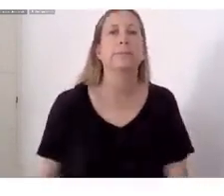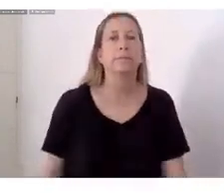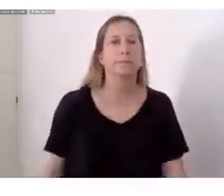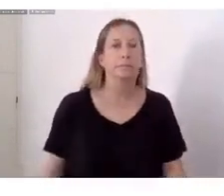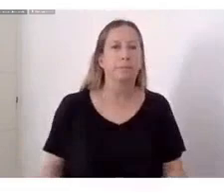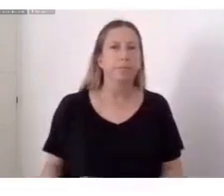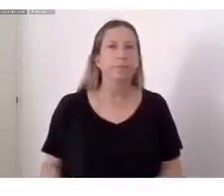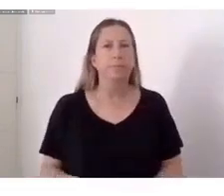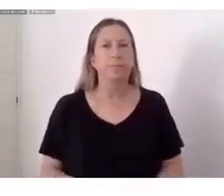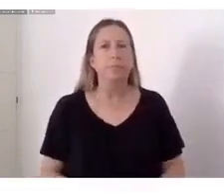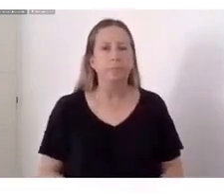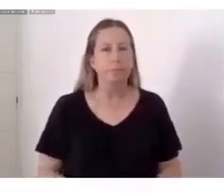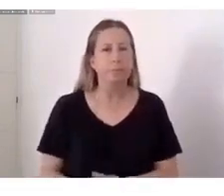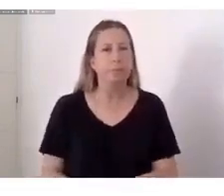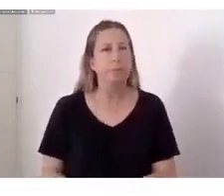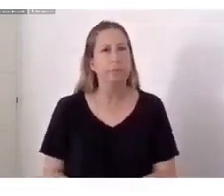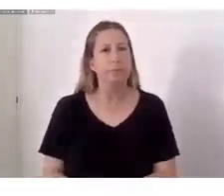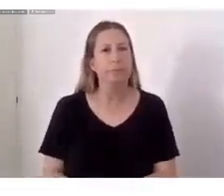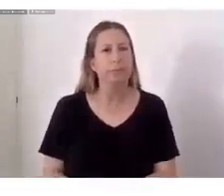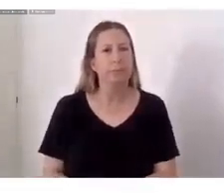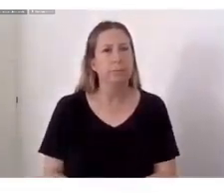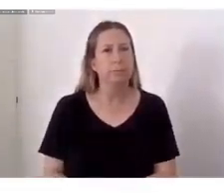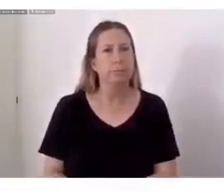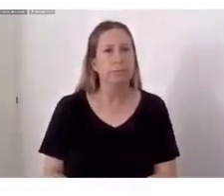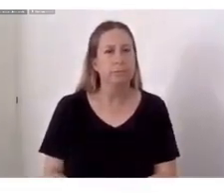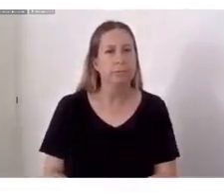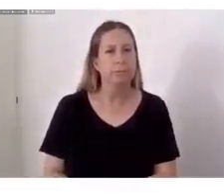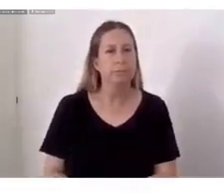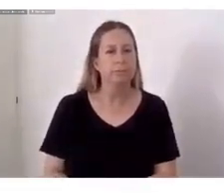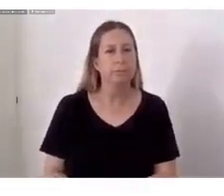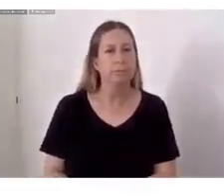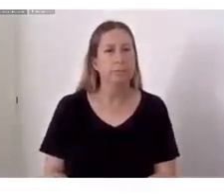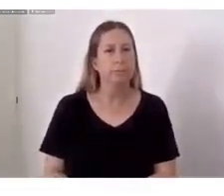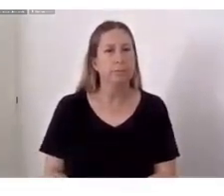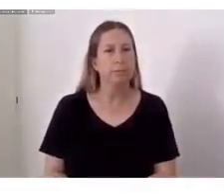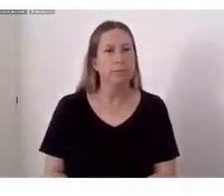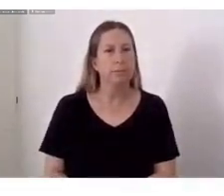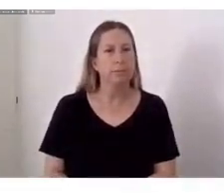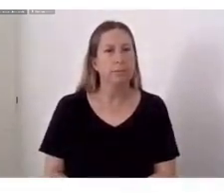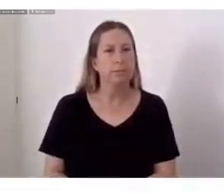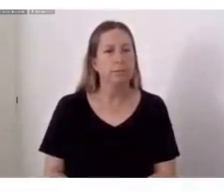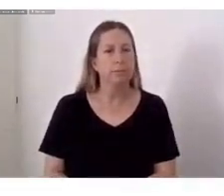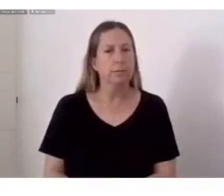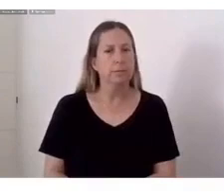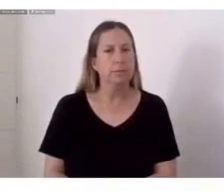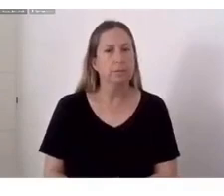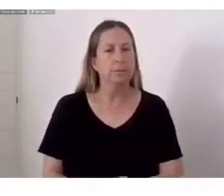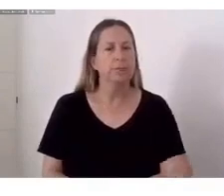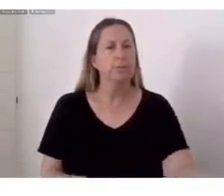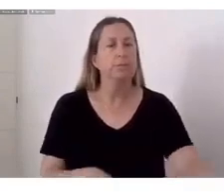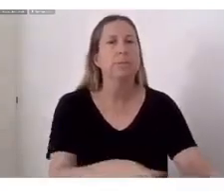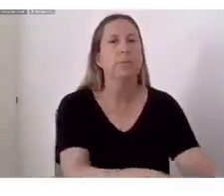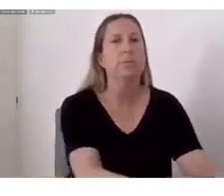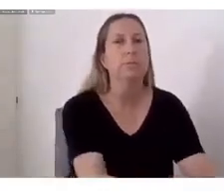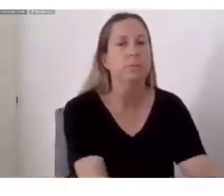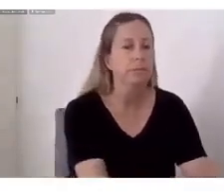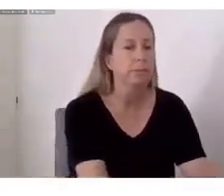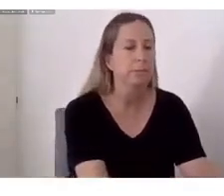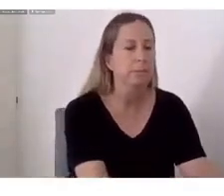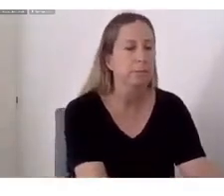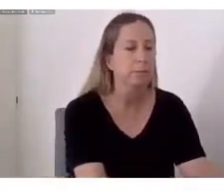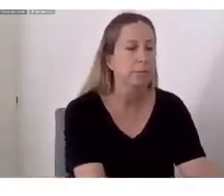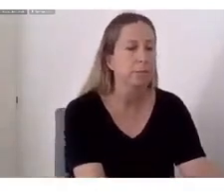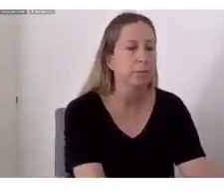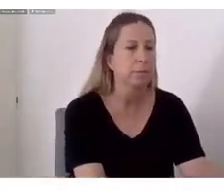Yo de mi barrio era la pija más